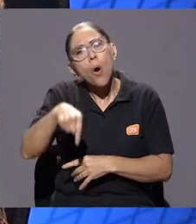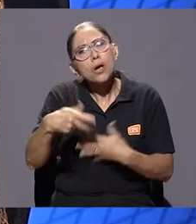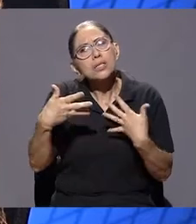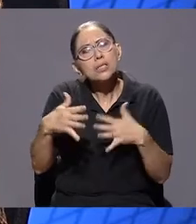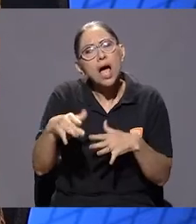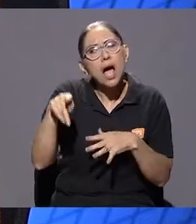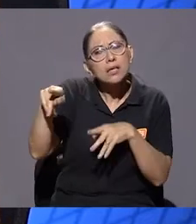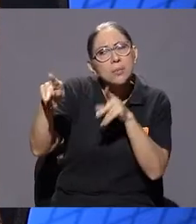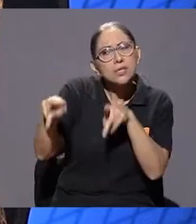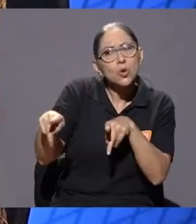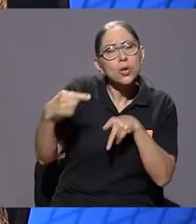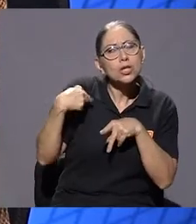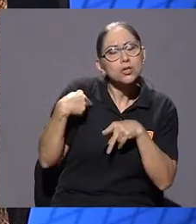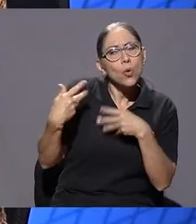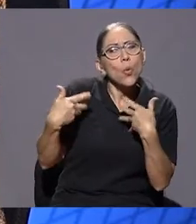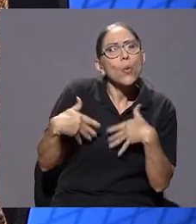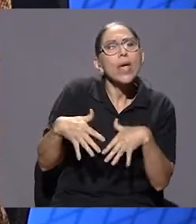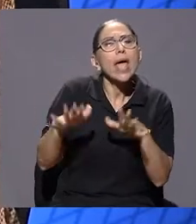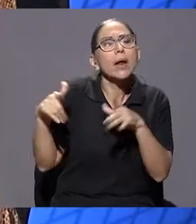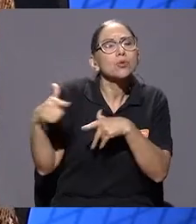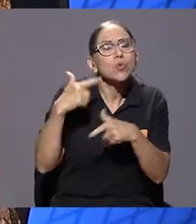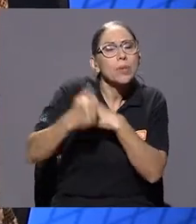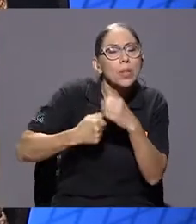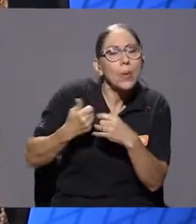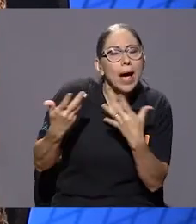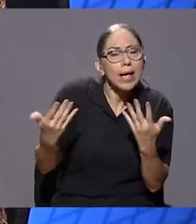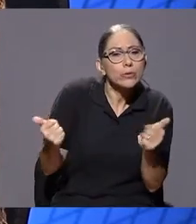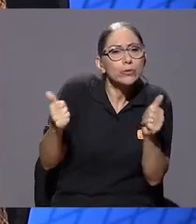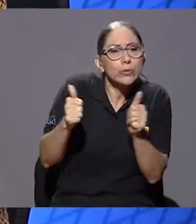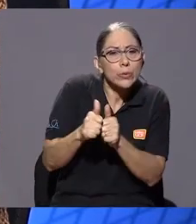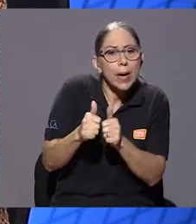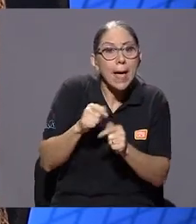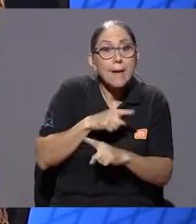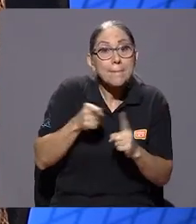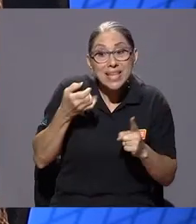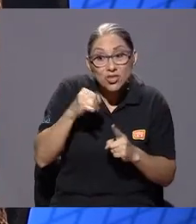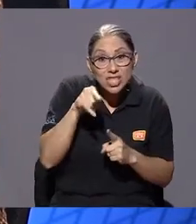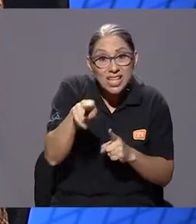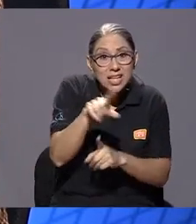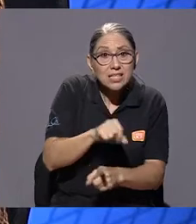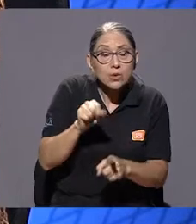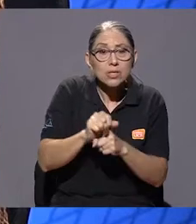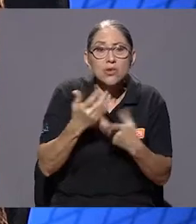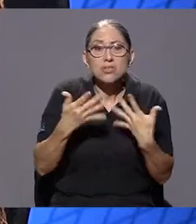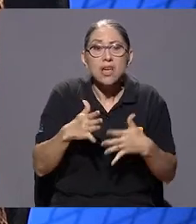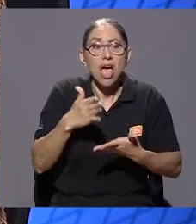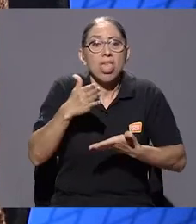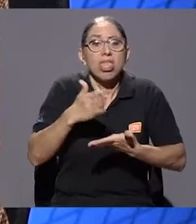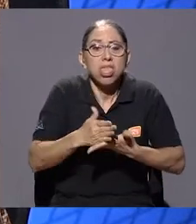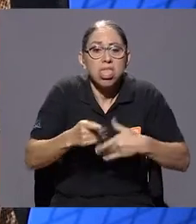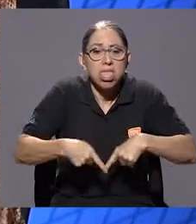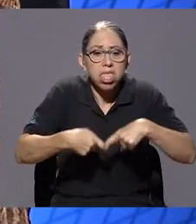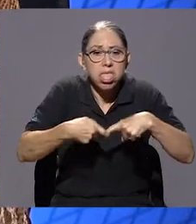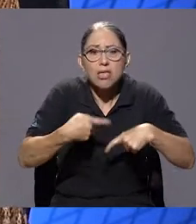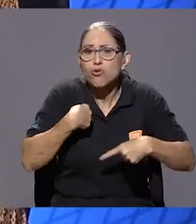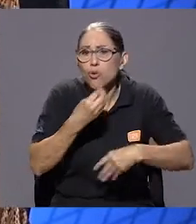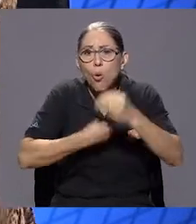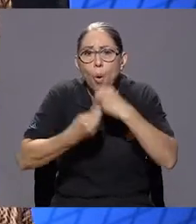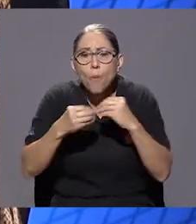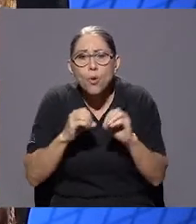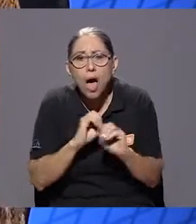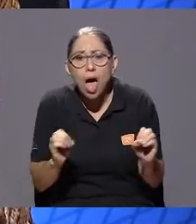cumpliendo esta cantidad de años. Pero si a eso ya me paraliza y ya yo no como, no me baño, no hago nada, y cada